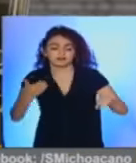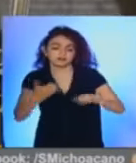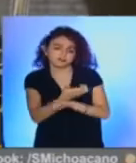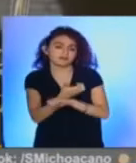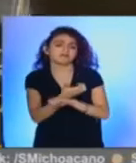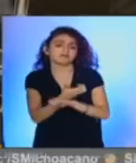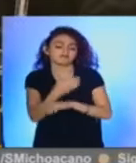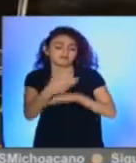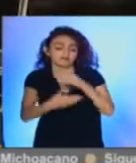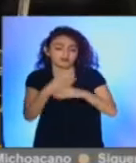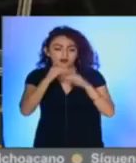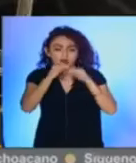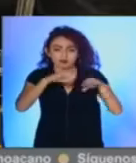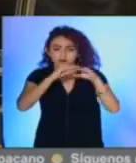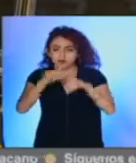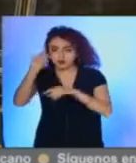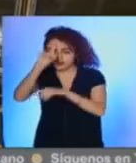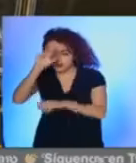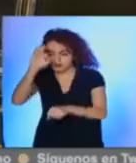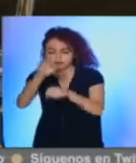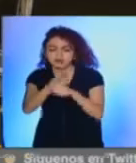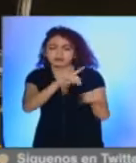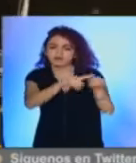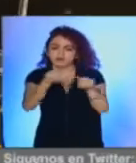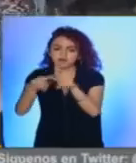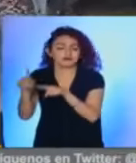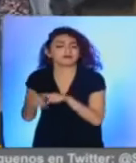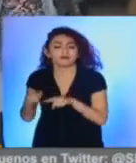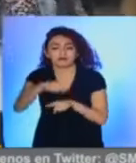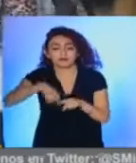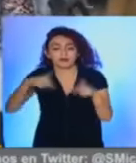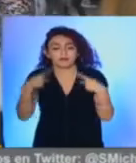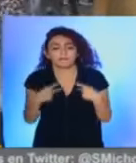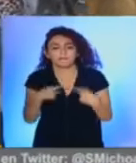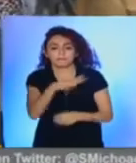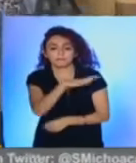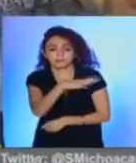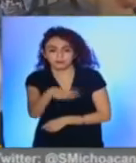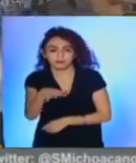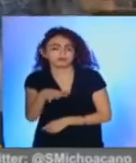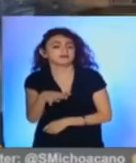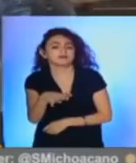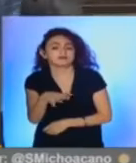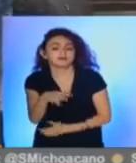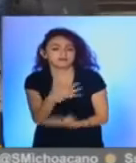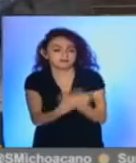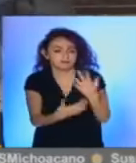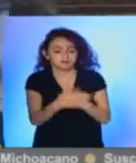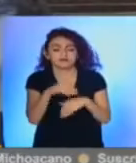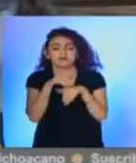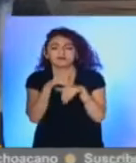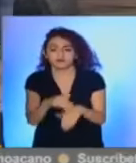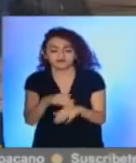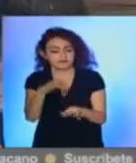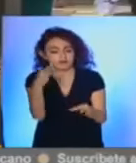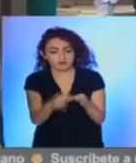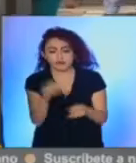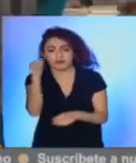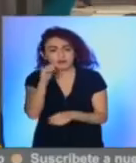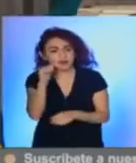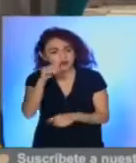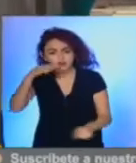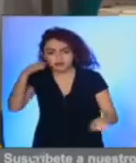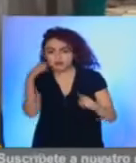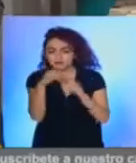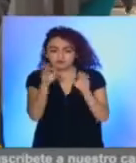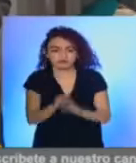estado han emitido diversas recomendaciones para que la población en general las acatemos siempre con el firme